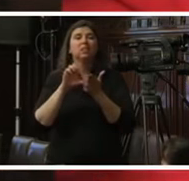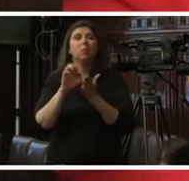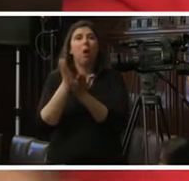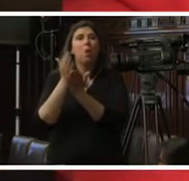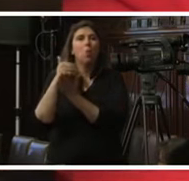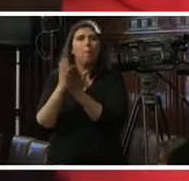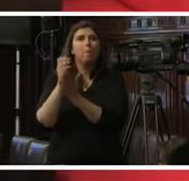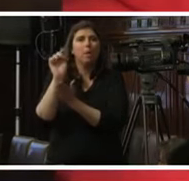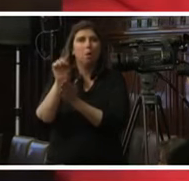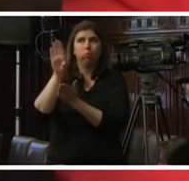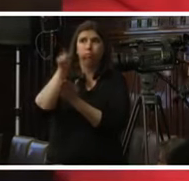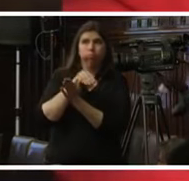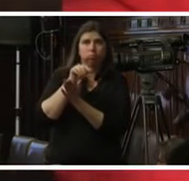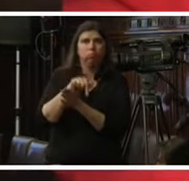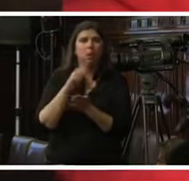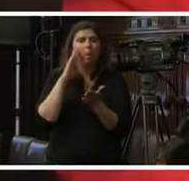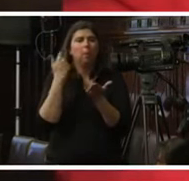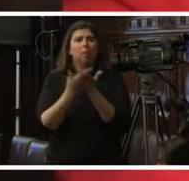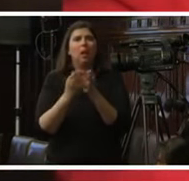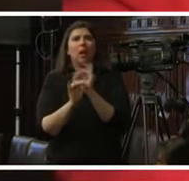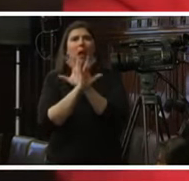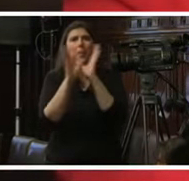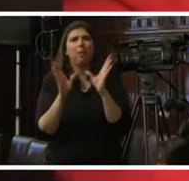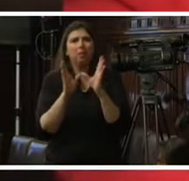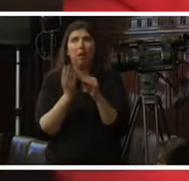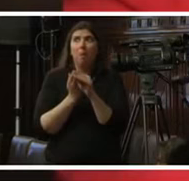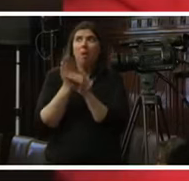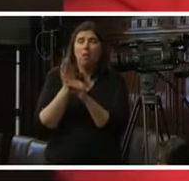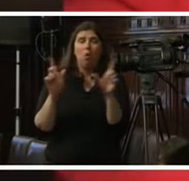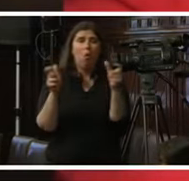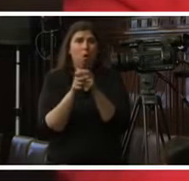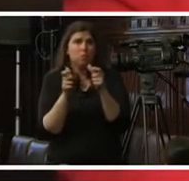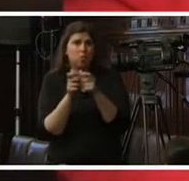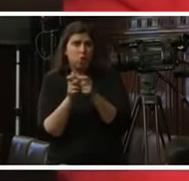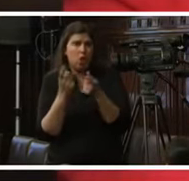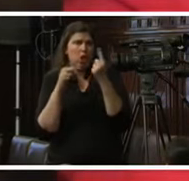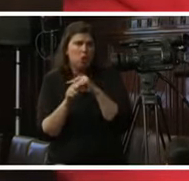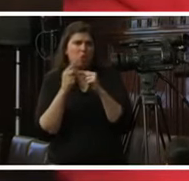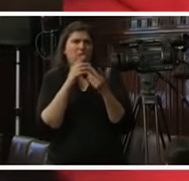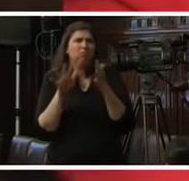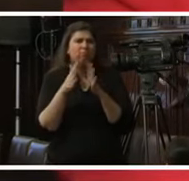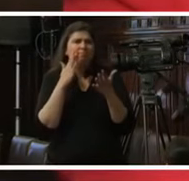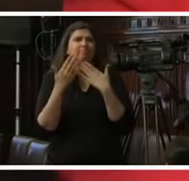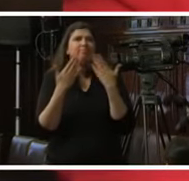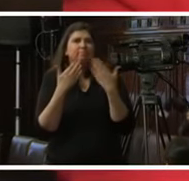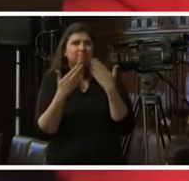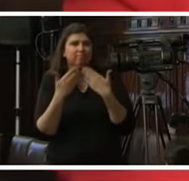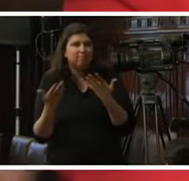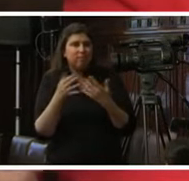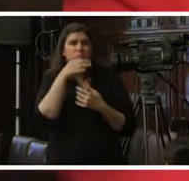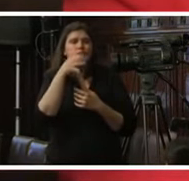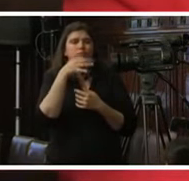unido que lo plantea claramente a pedido de la comisión en el caso reverón entonces estamos hablando de pronunciamientos que ya están